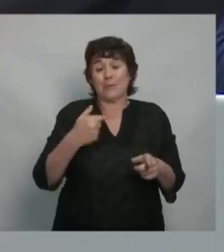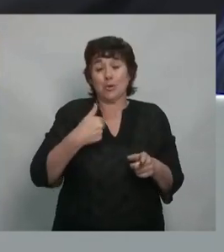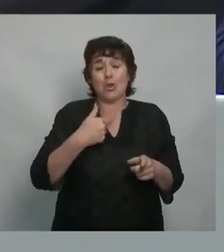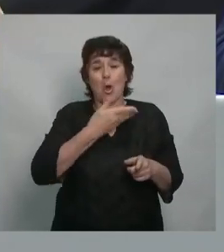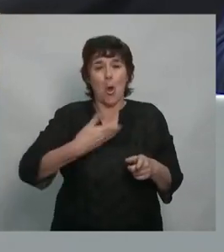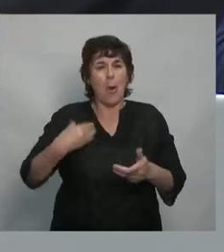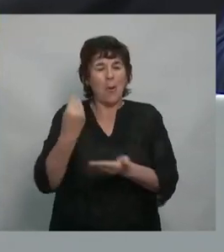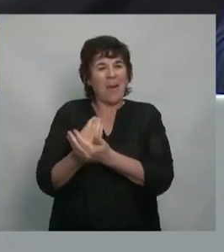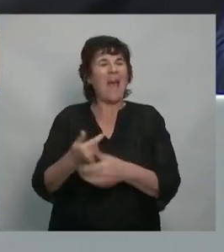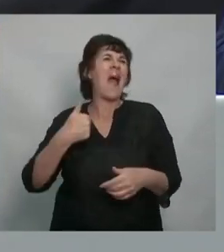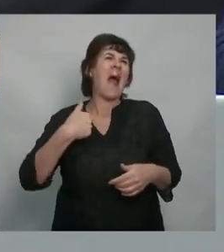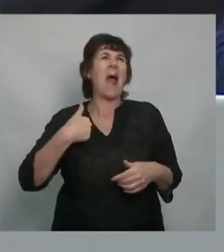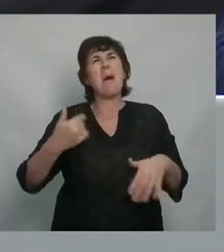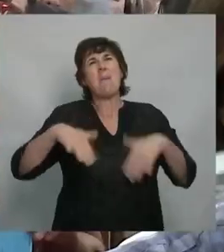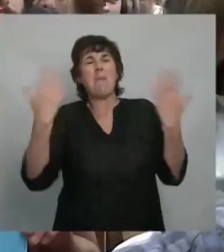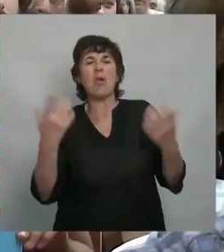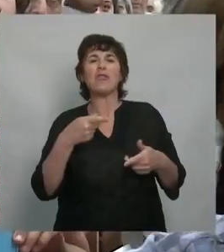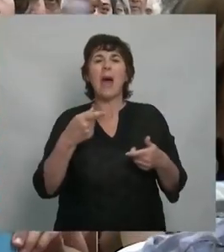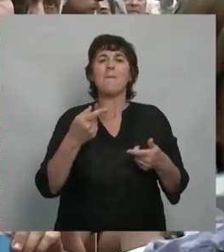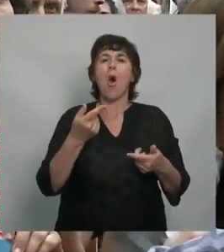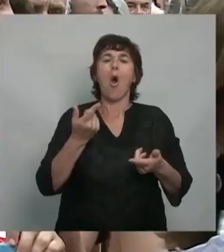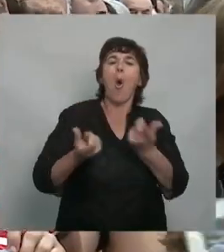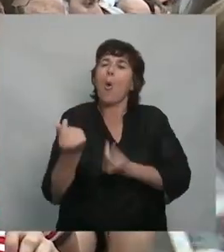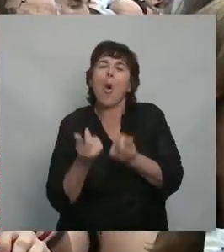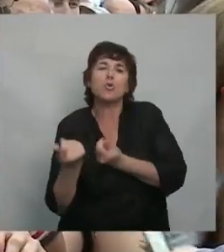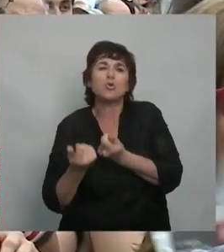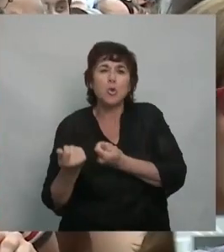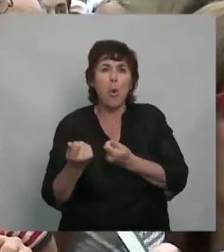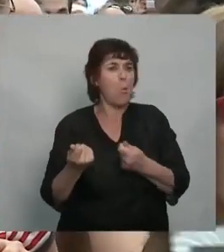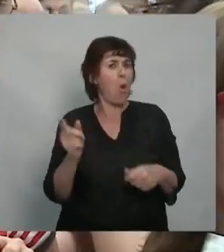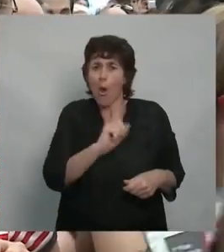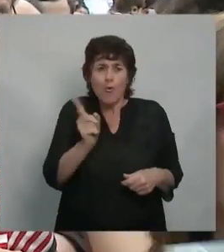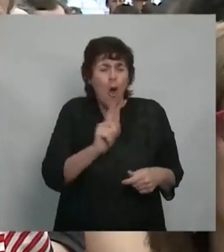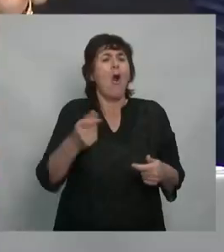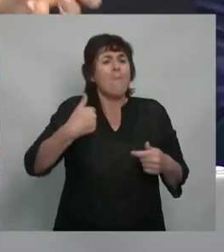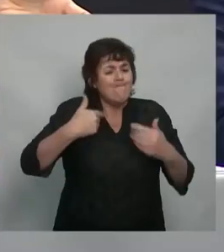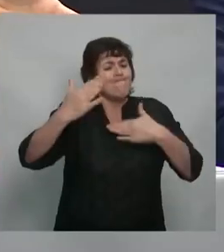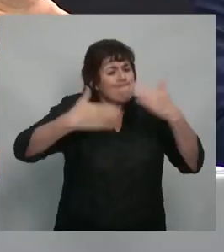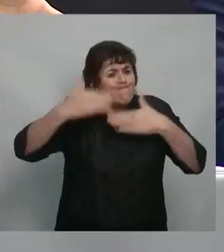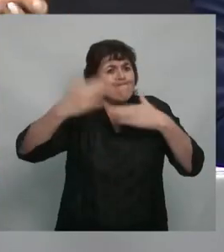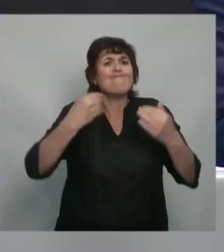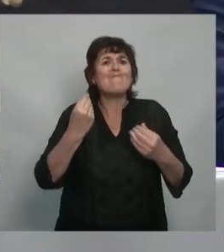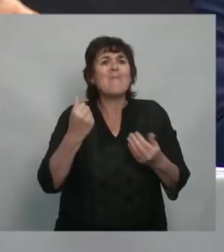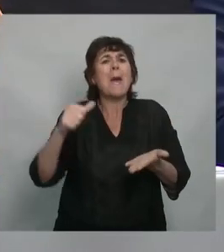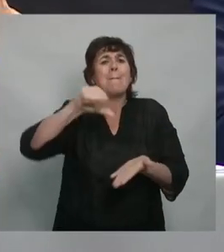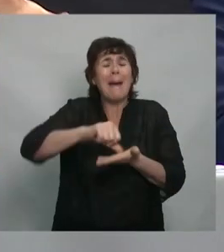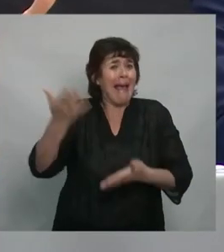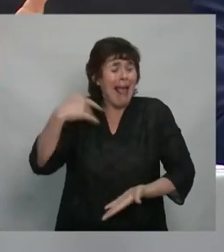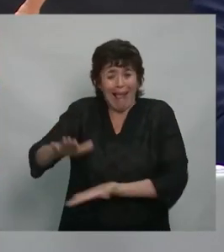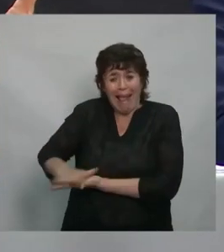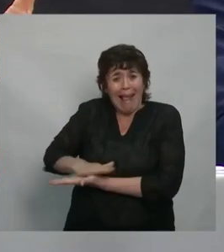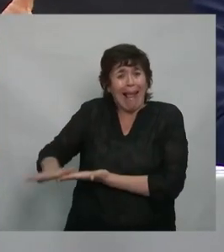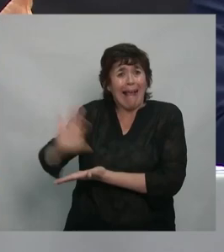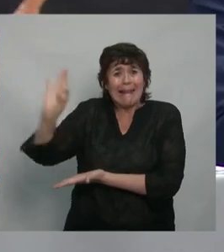no nos importaba el consumo, la demanda. No, porque veníamos reconstruyendo un país que había partido de la nada.